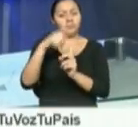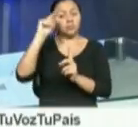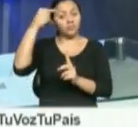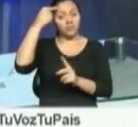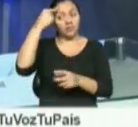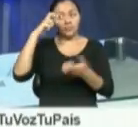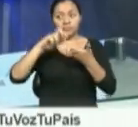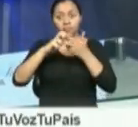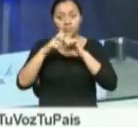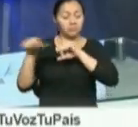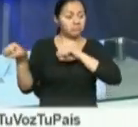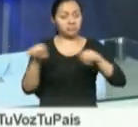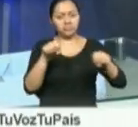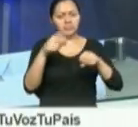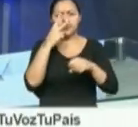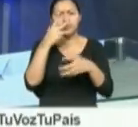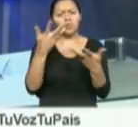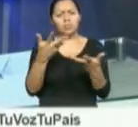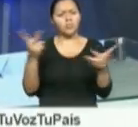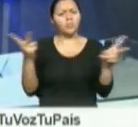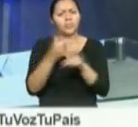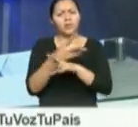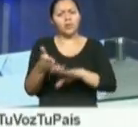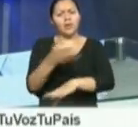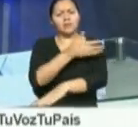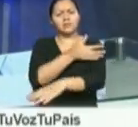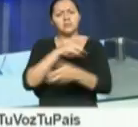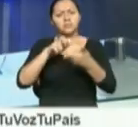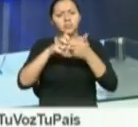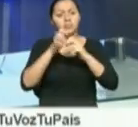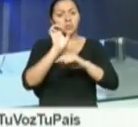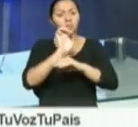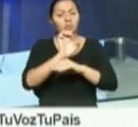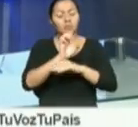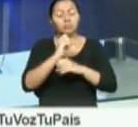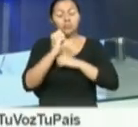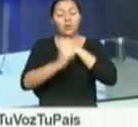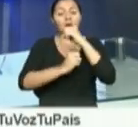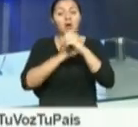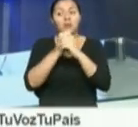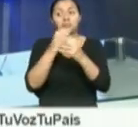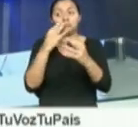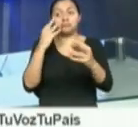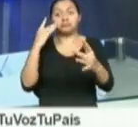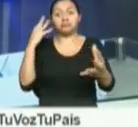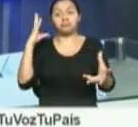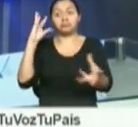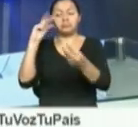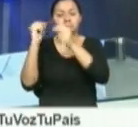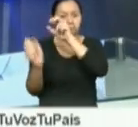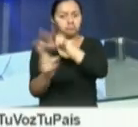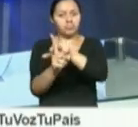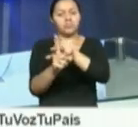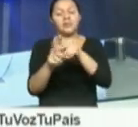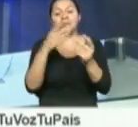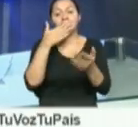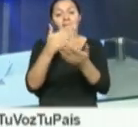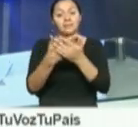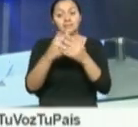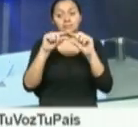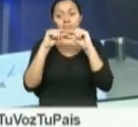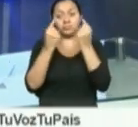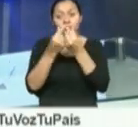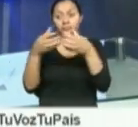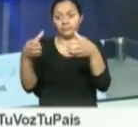catástrofe considerada como una de las peores experimentadas por el país en décadas, Gracias a la ciudadanía y a la voluntad política,